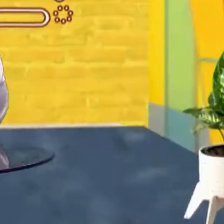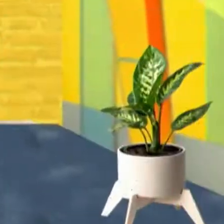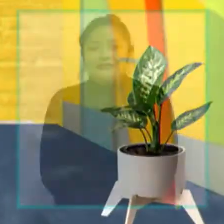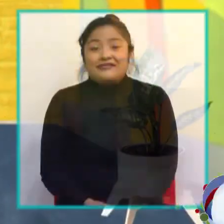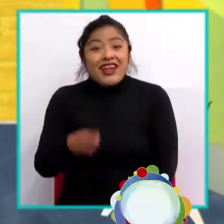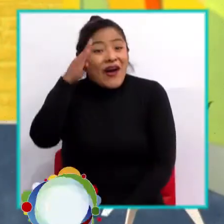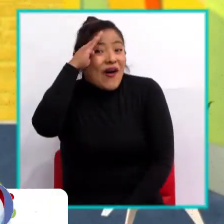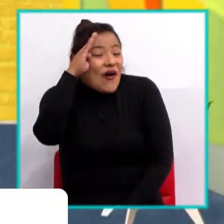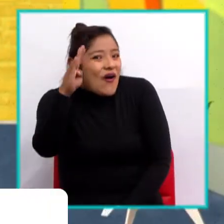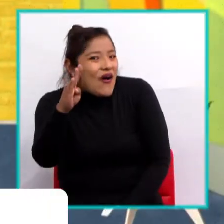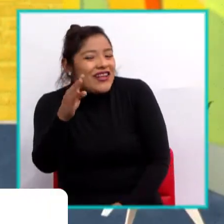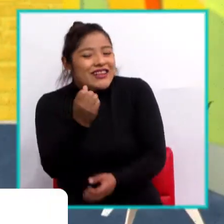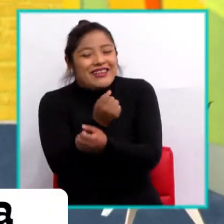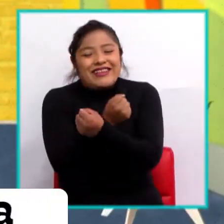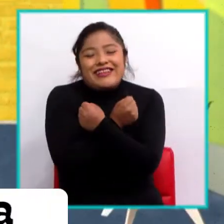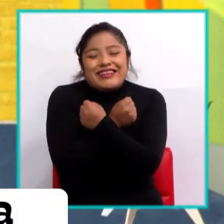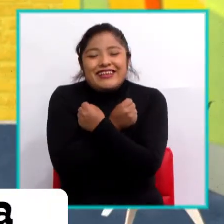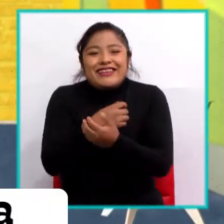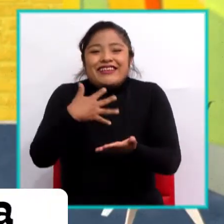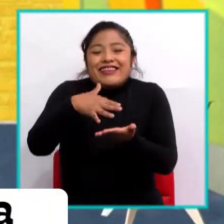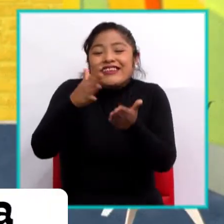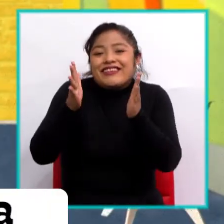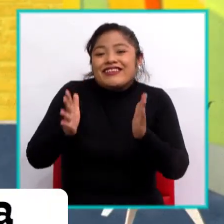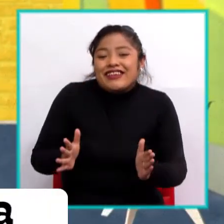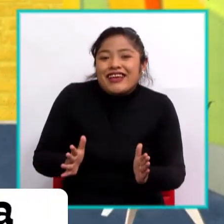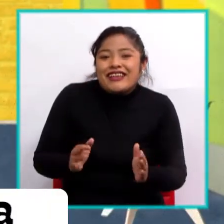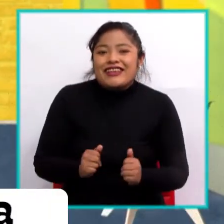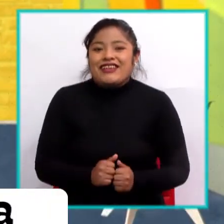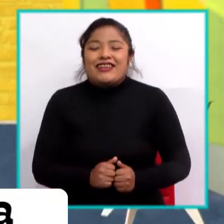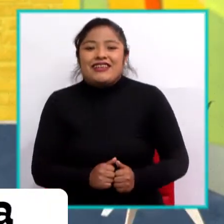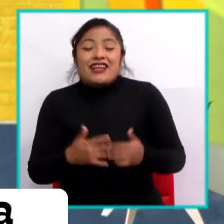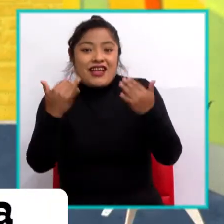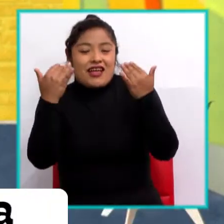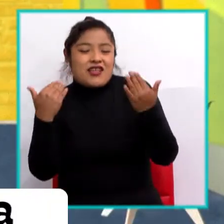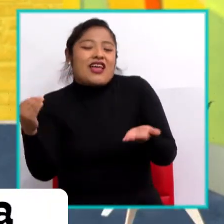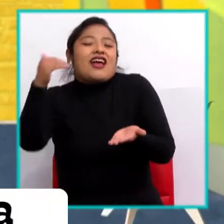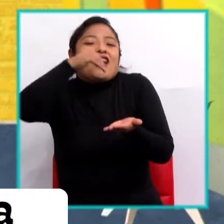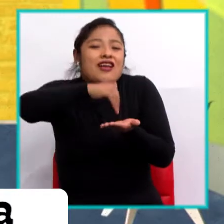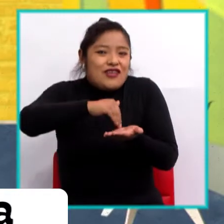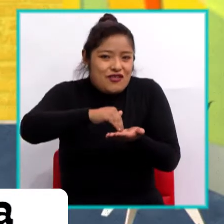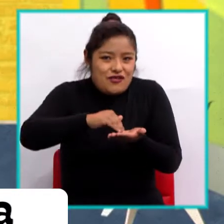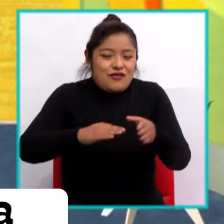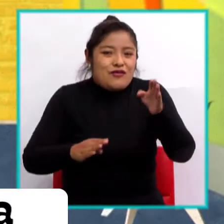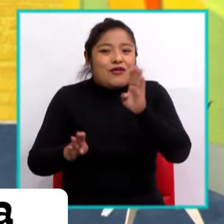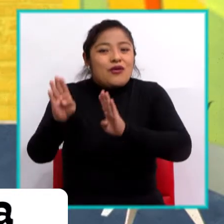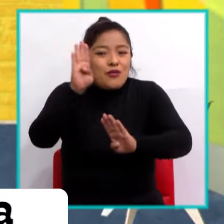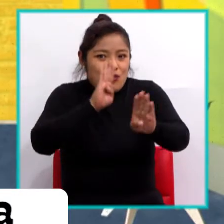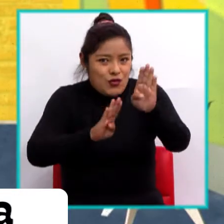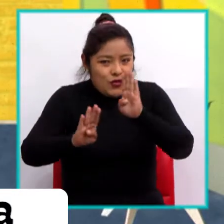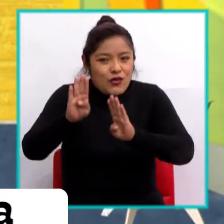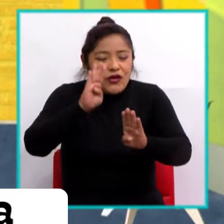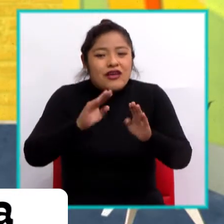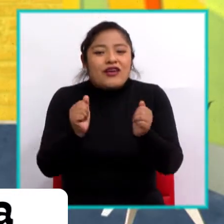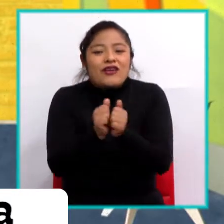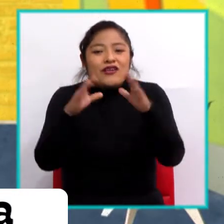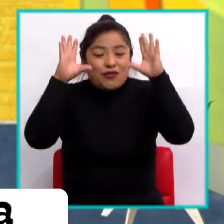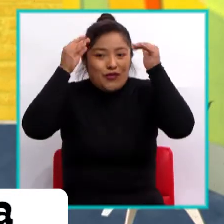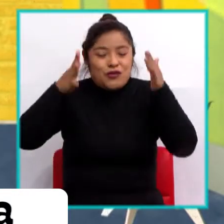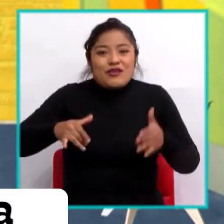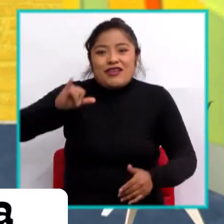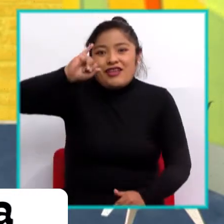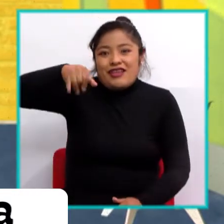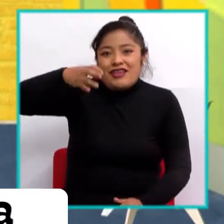Hola mis queridos estudiantes, nuevamente estamos en la clase de Biología-Geografía con su profesora Jenny